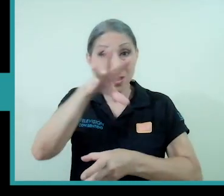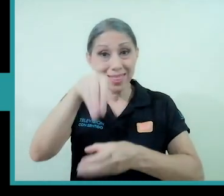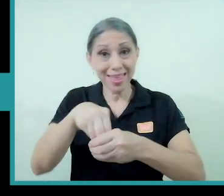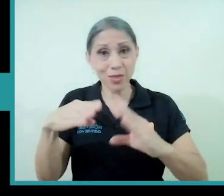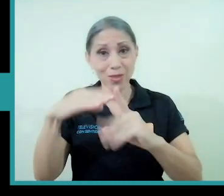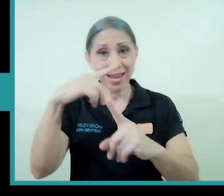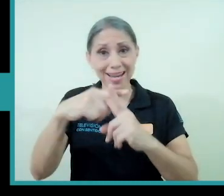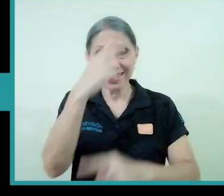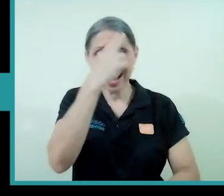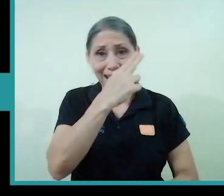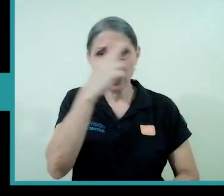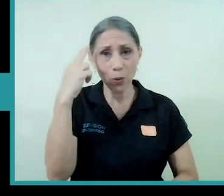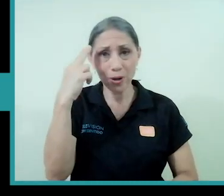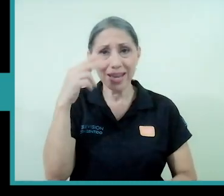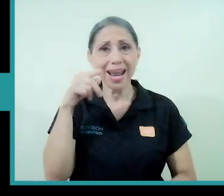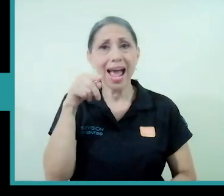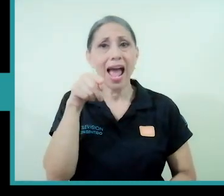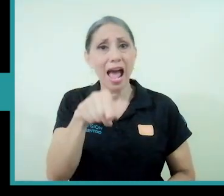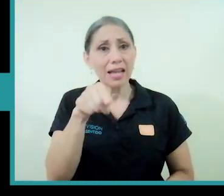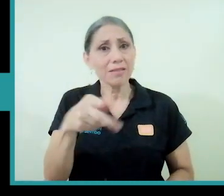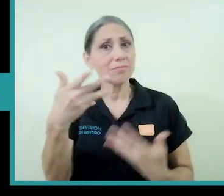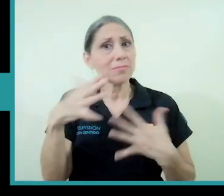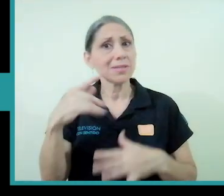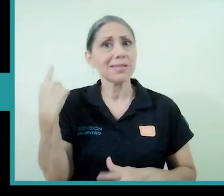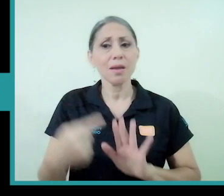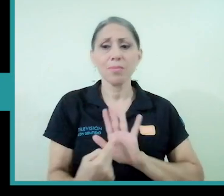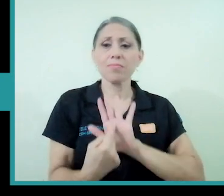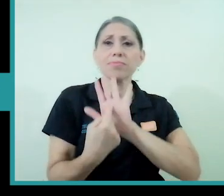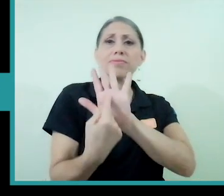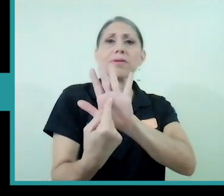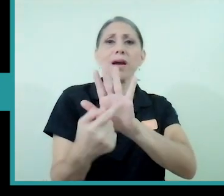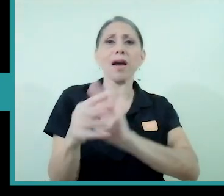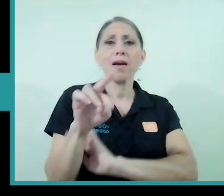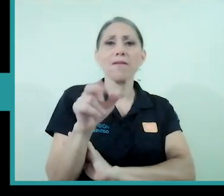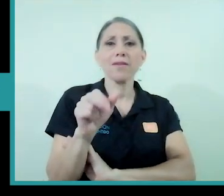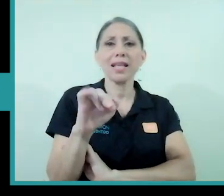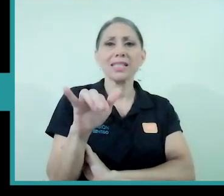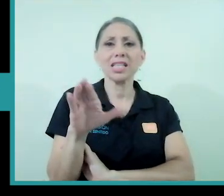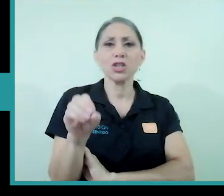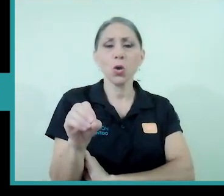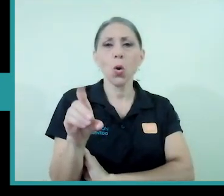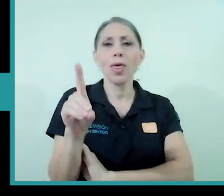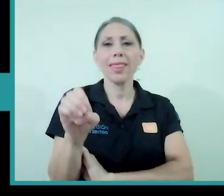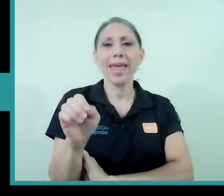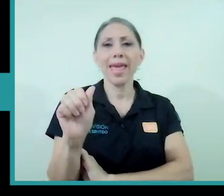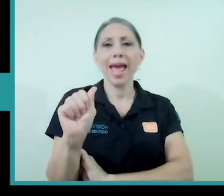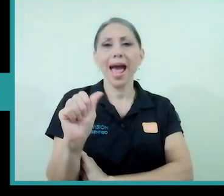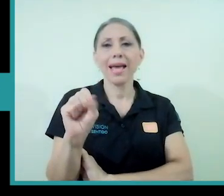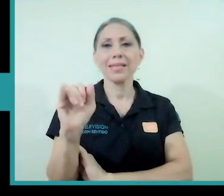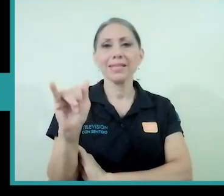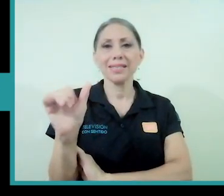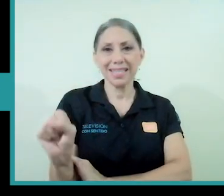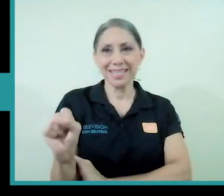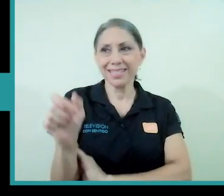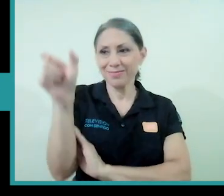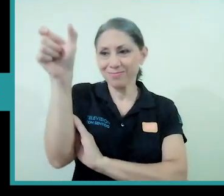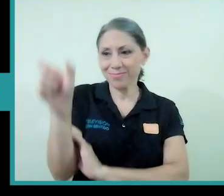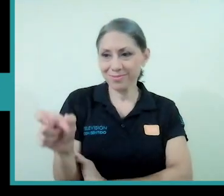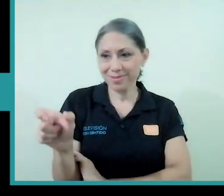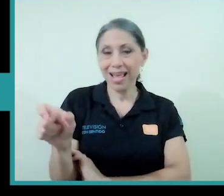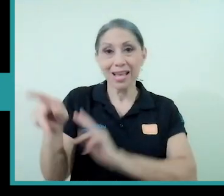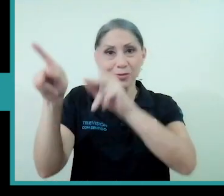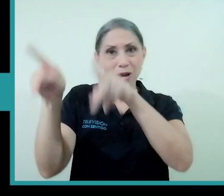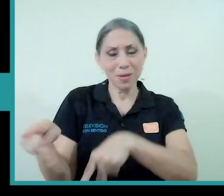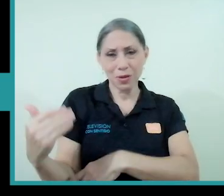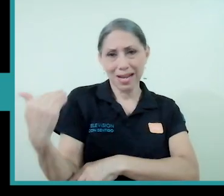iglesia católica ya se ha ensalzado la figura de francisco de asís como esa persona que nos recuerda esa veta dentro de la